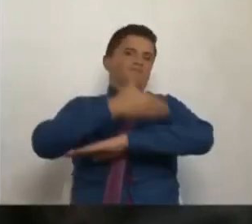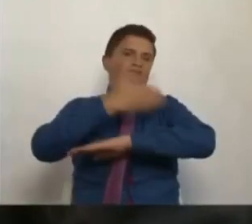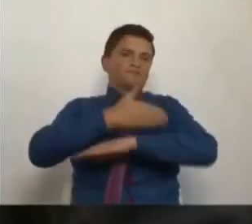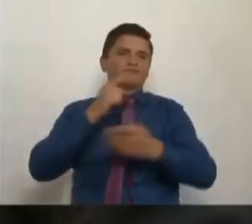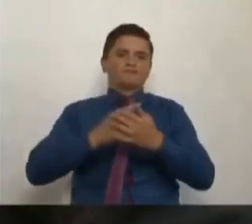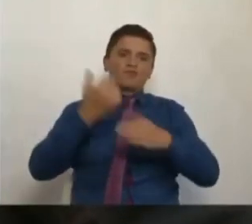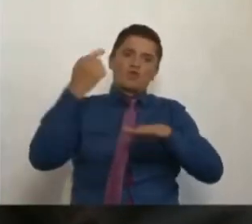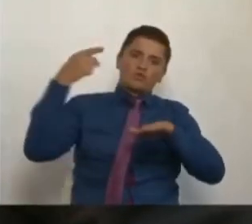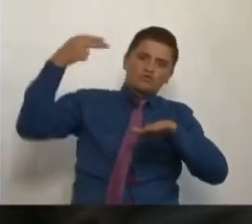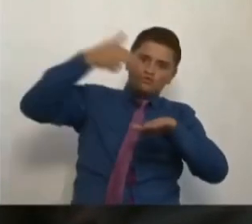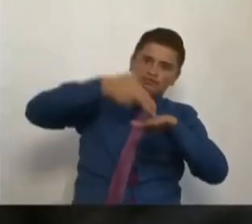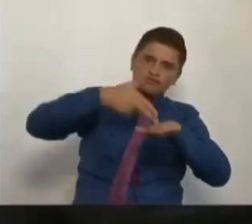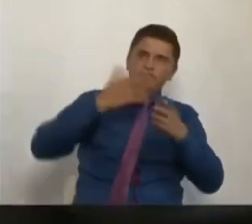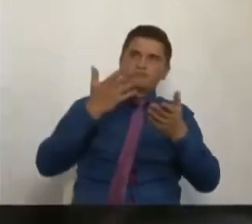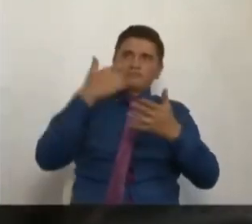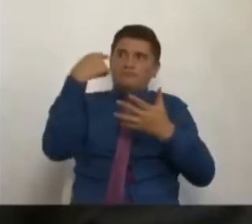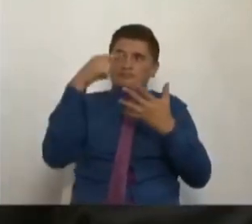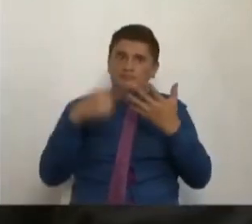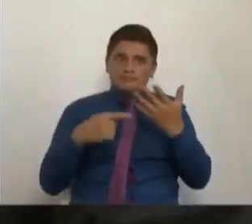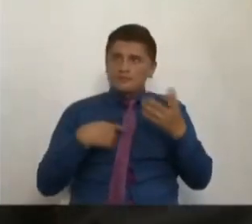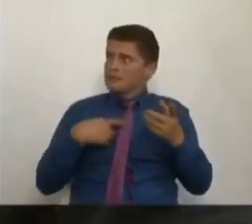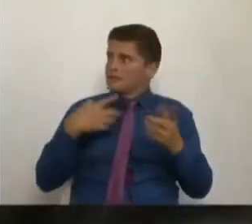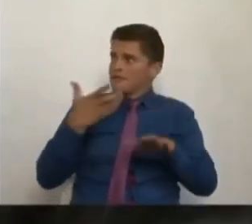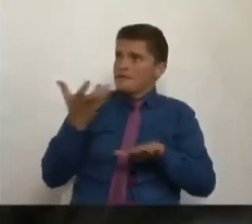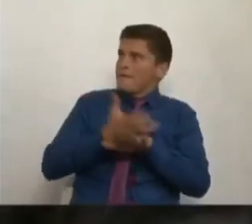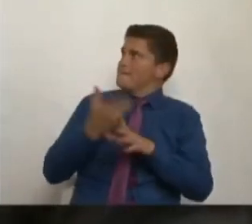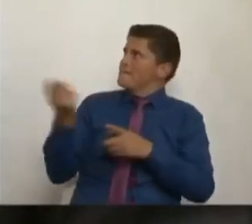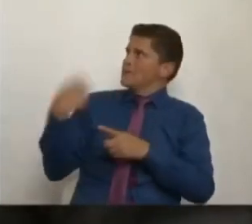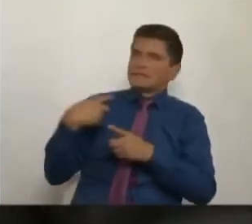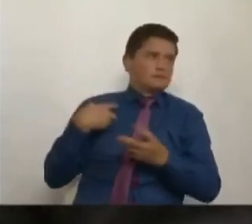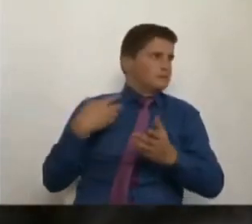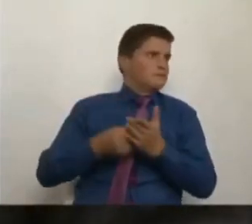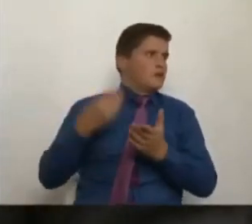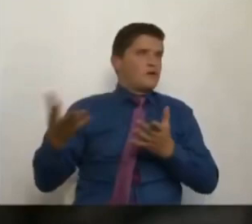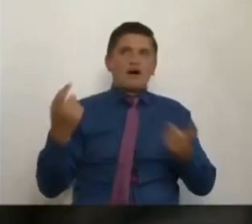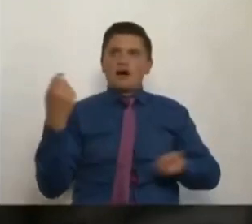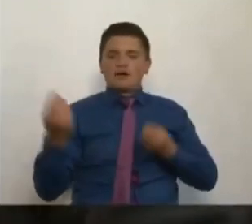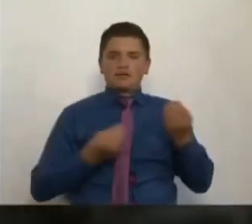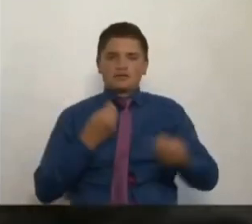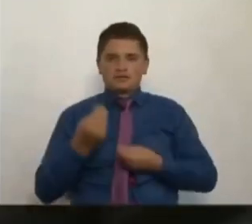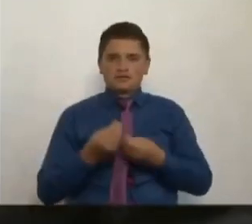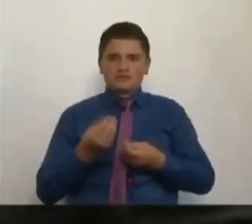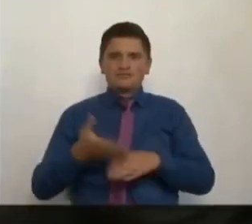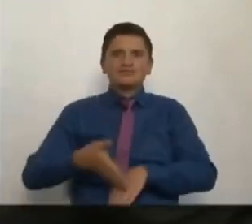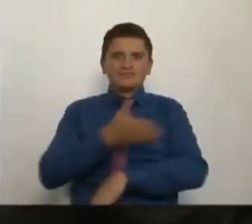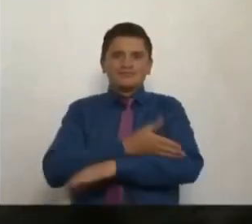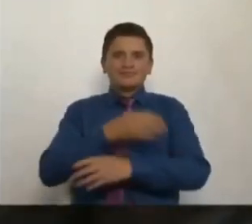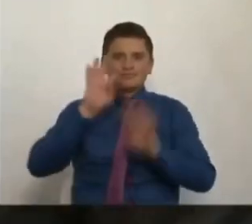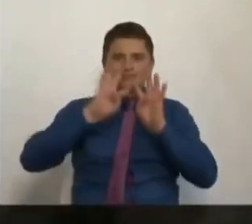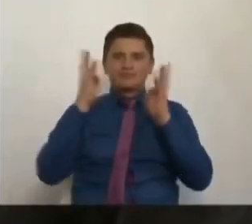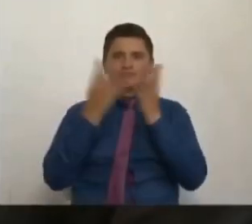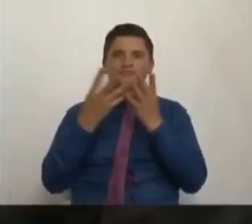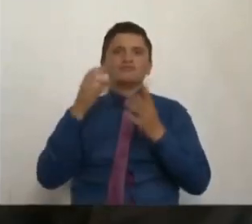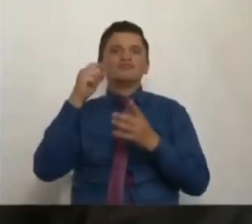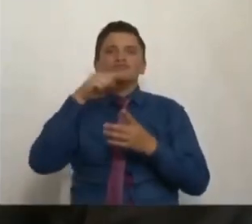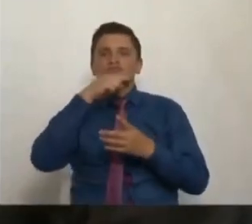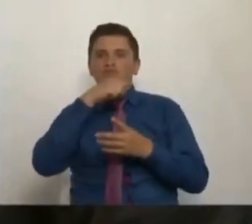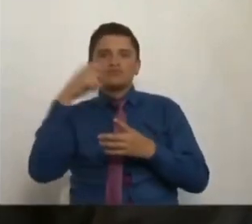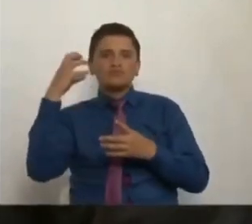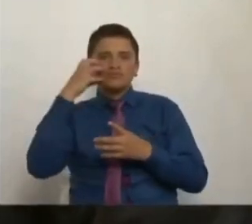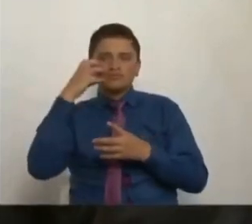A mí sí me parece que en aras del debate que en su momento hizo Iván Duque como senador y que nos acompañó,